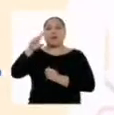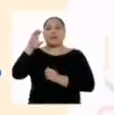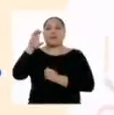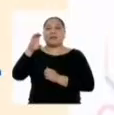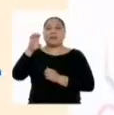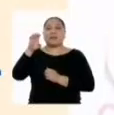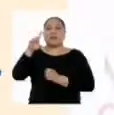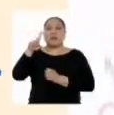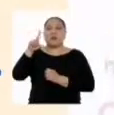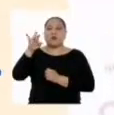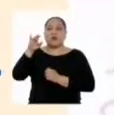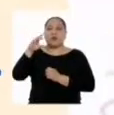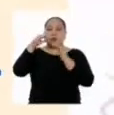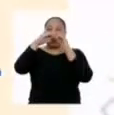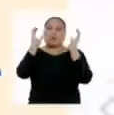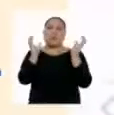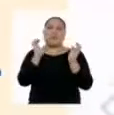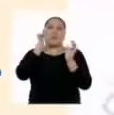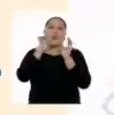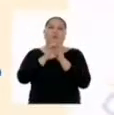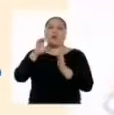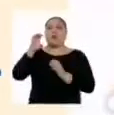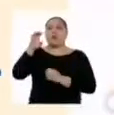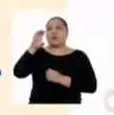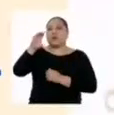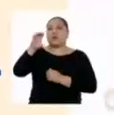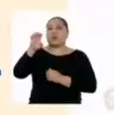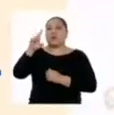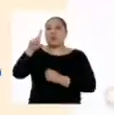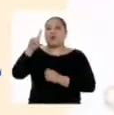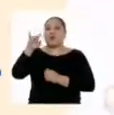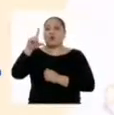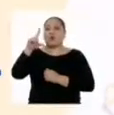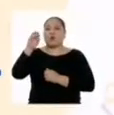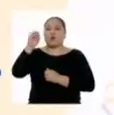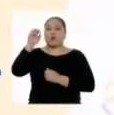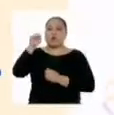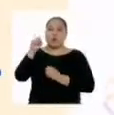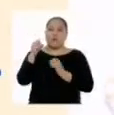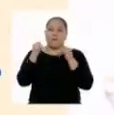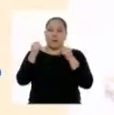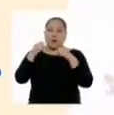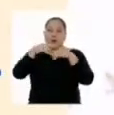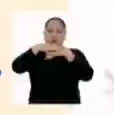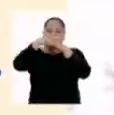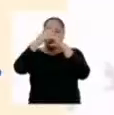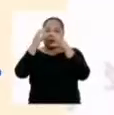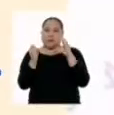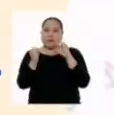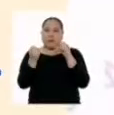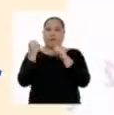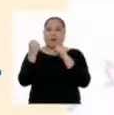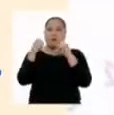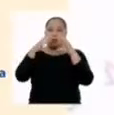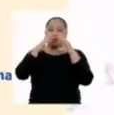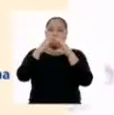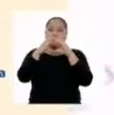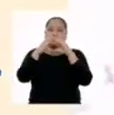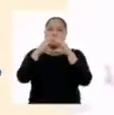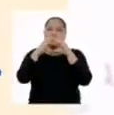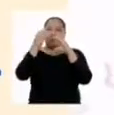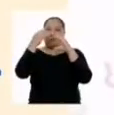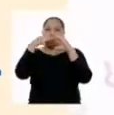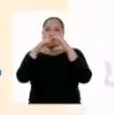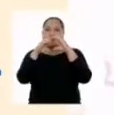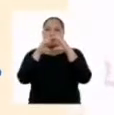formada por sustancias como celulosa y lignina y se encarga de dar rigidez y soporte a la planta. También